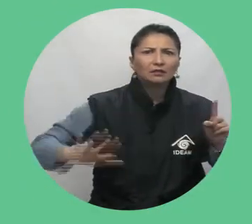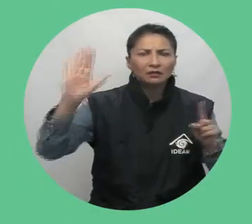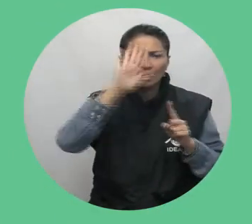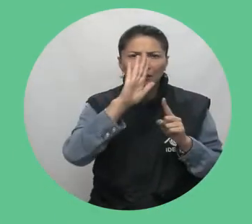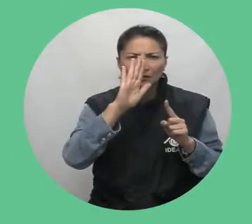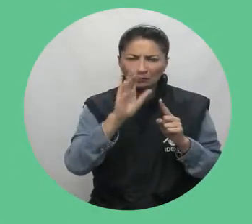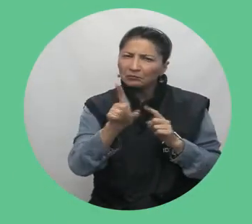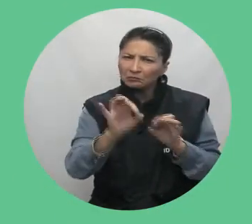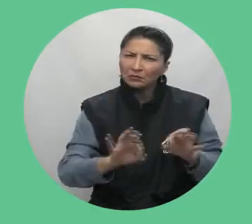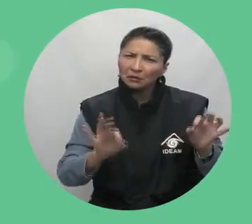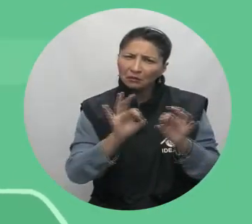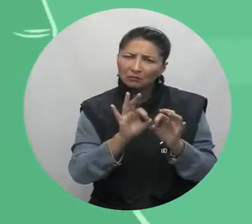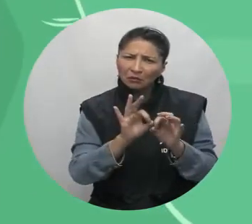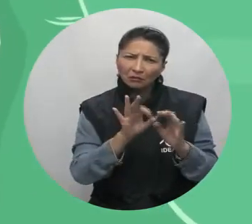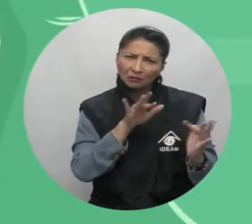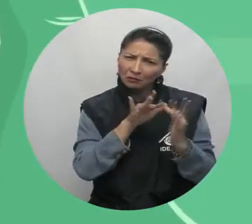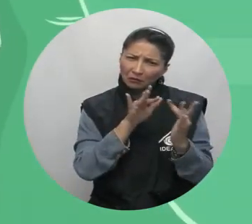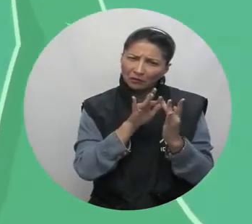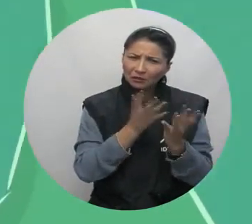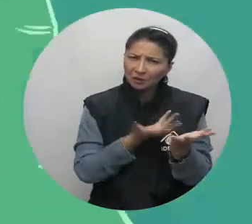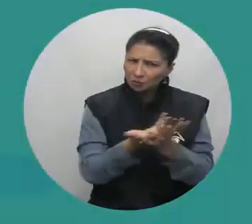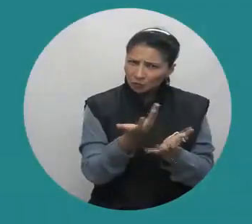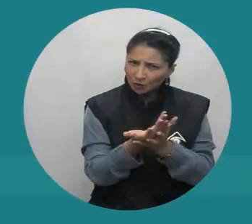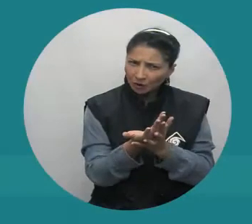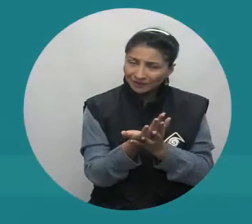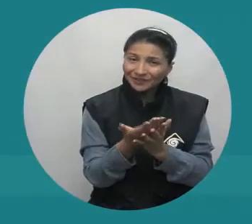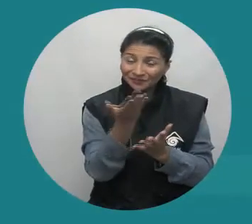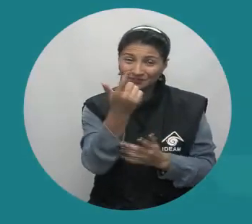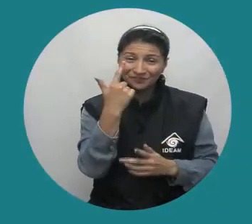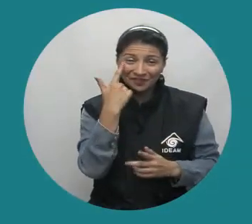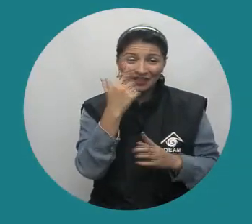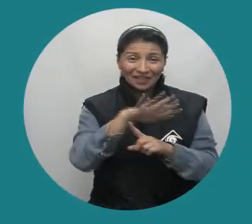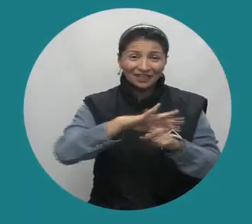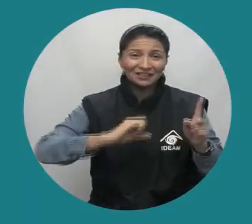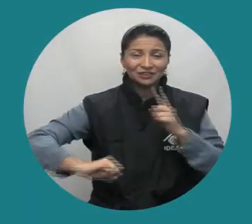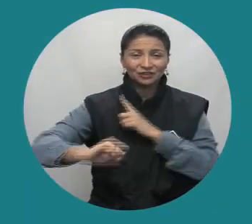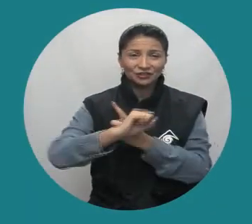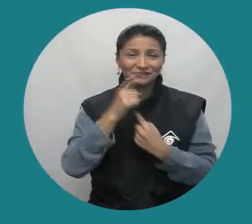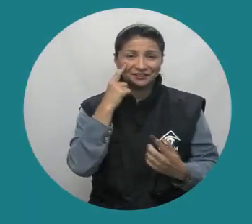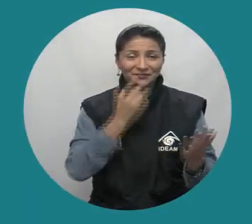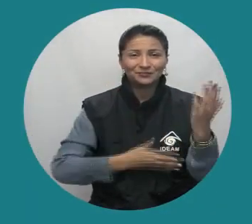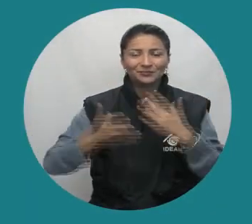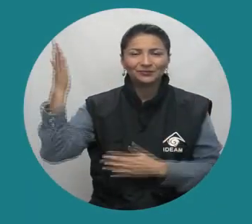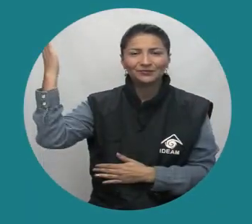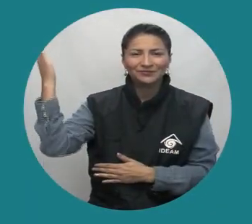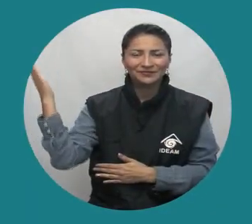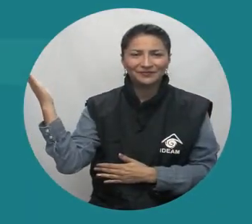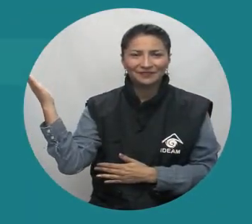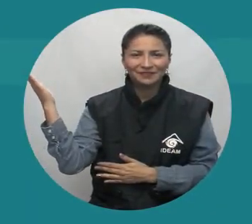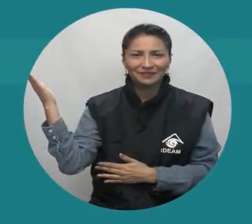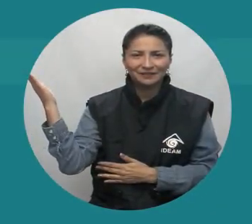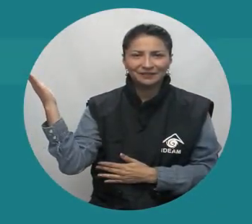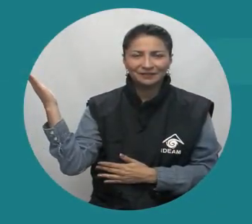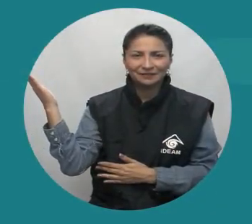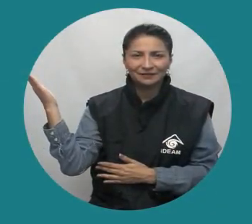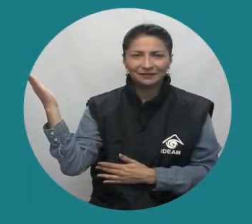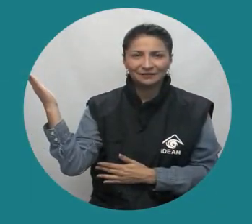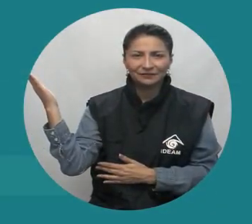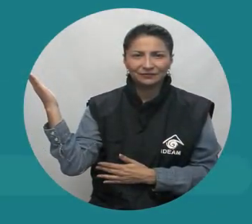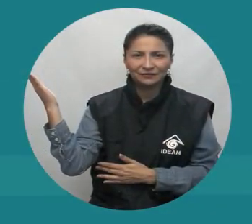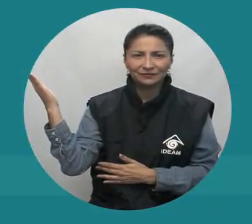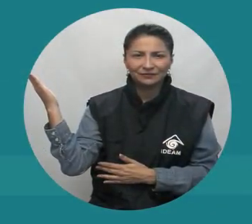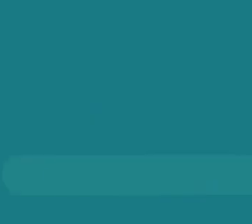real, detallada, satelital, recomendaciones y muchas opciones de interacción. Síganos a través de nuestras redes sociales.